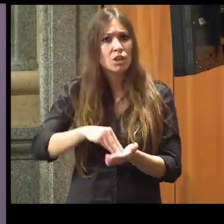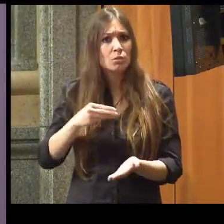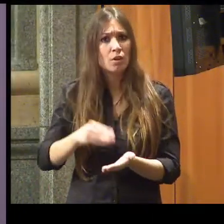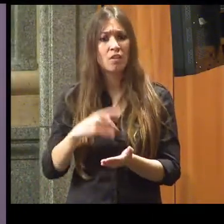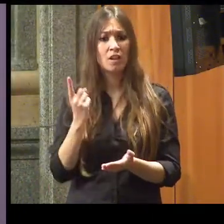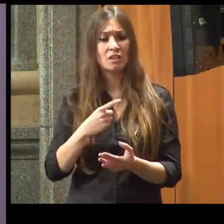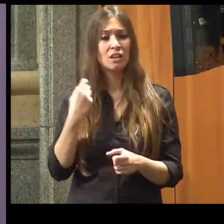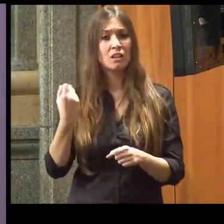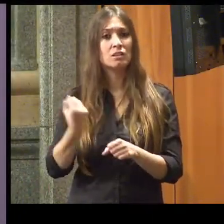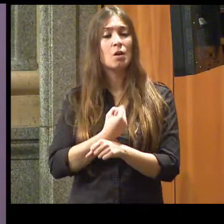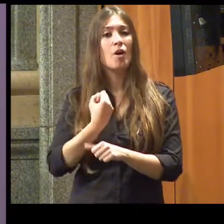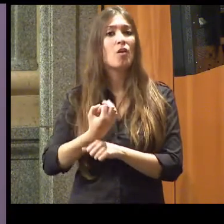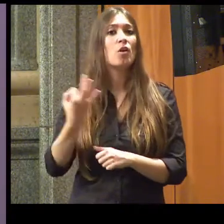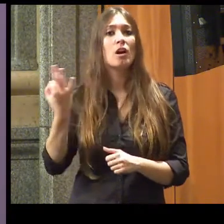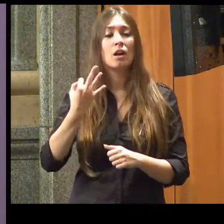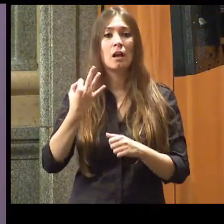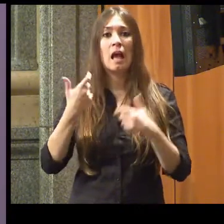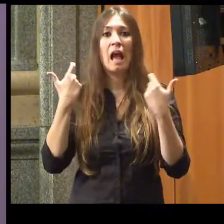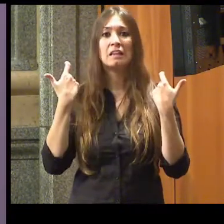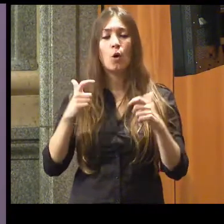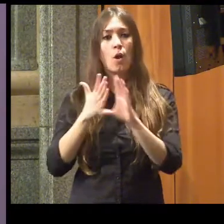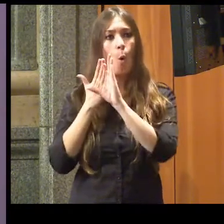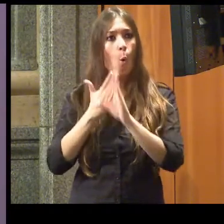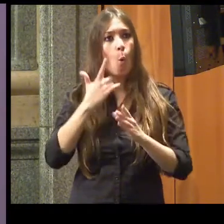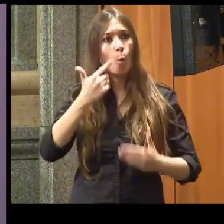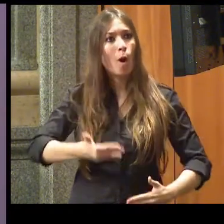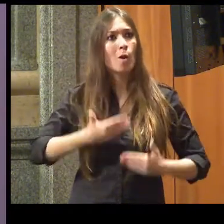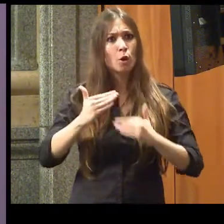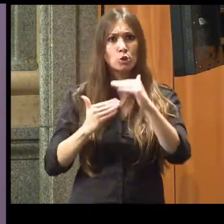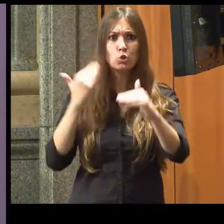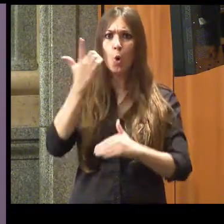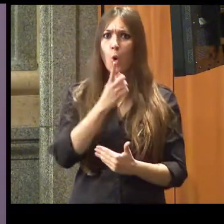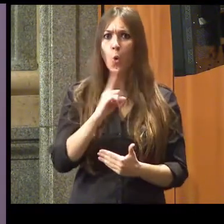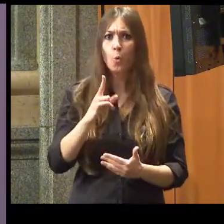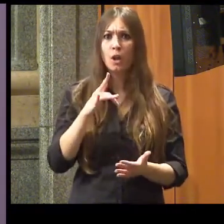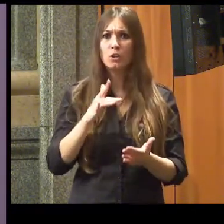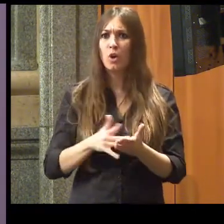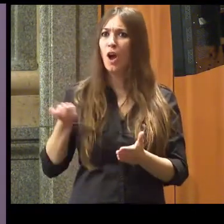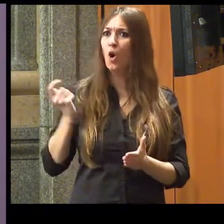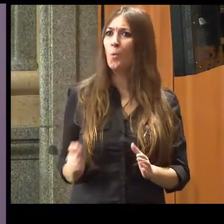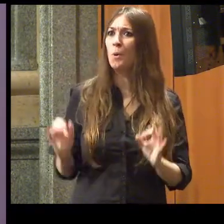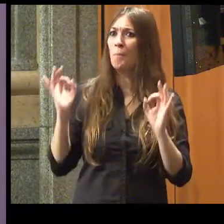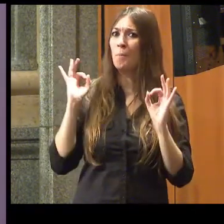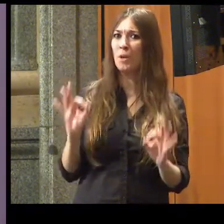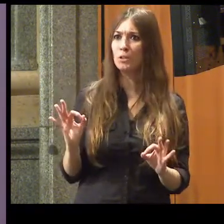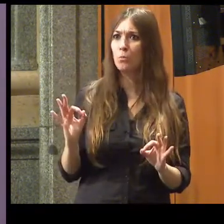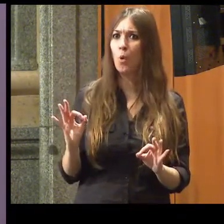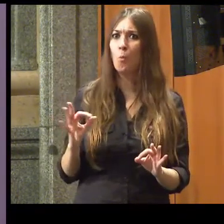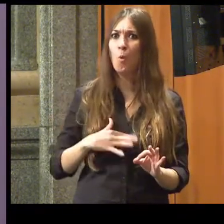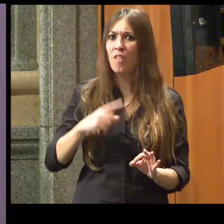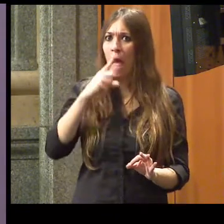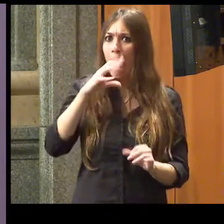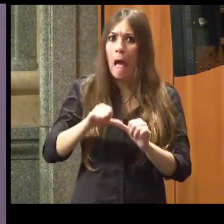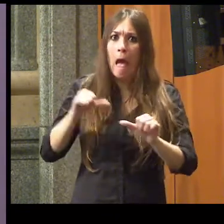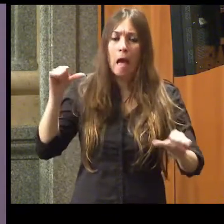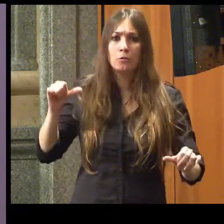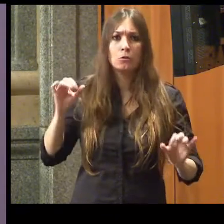no sufren de categorías laborales y cobran el mismo sueldo durante años.